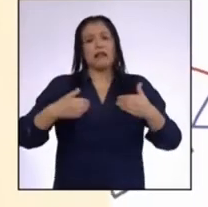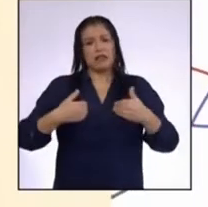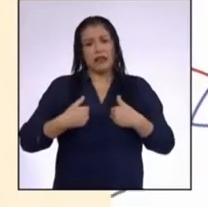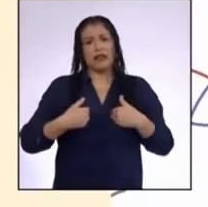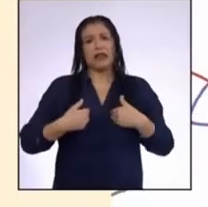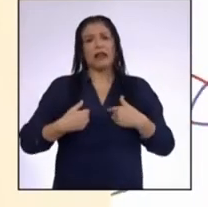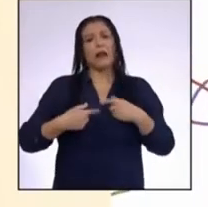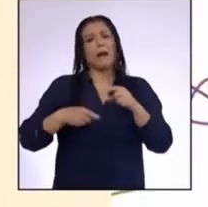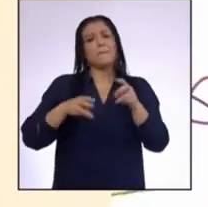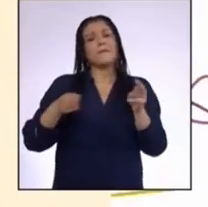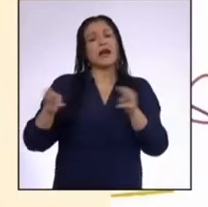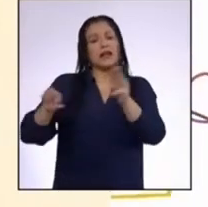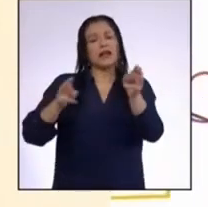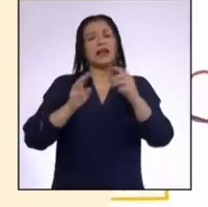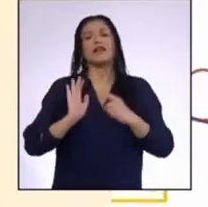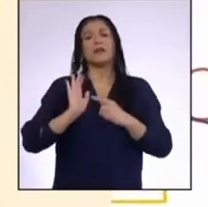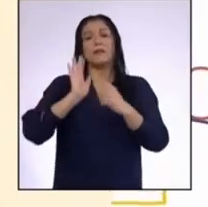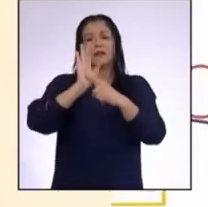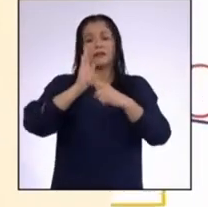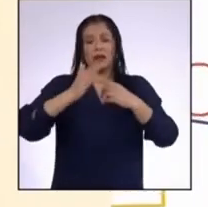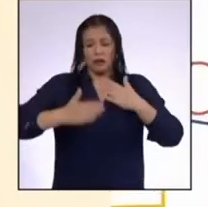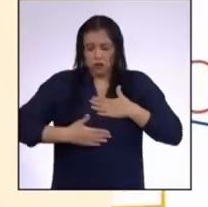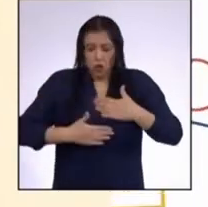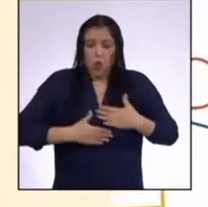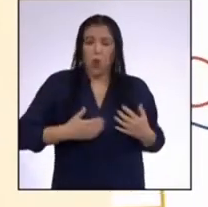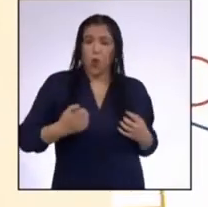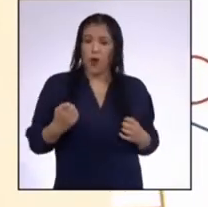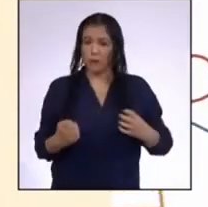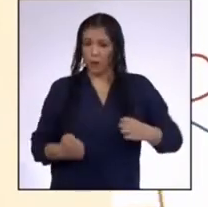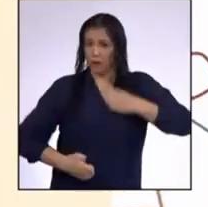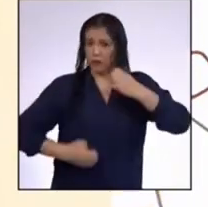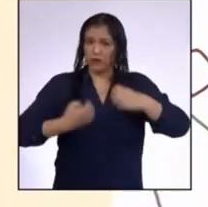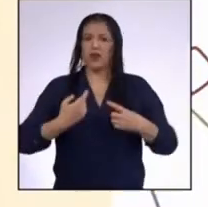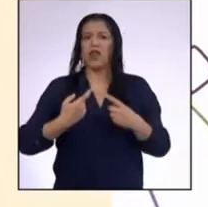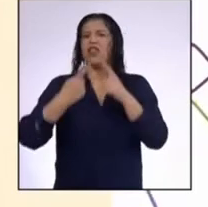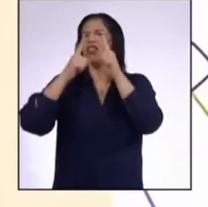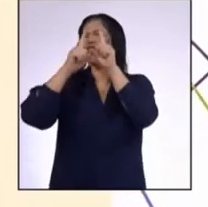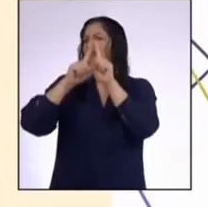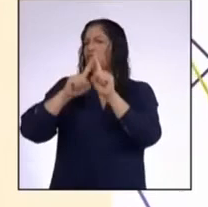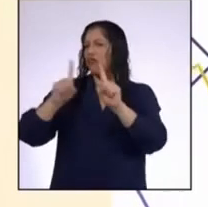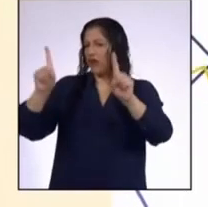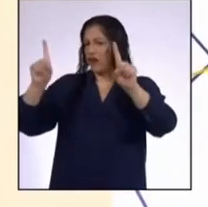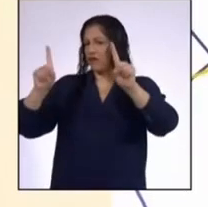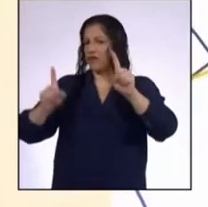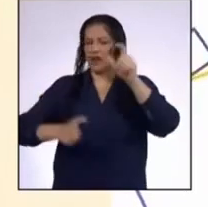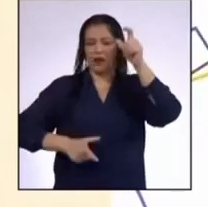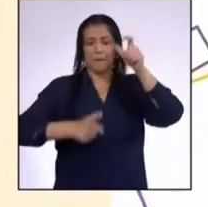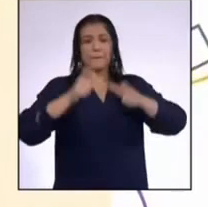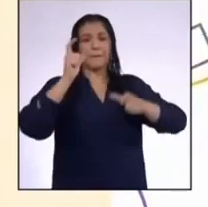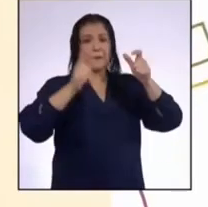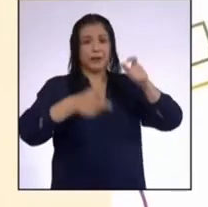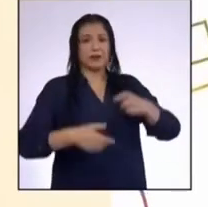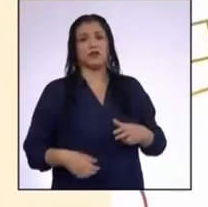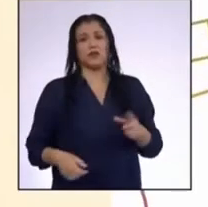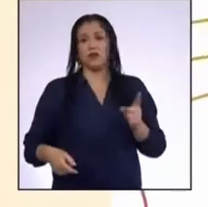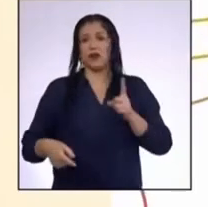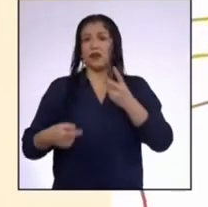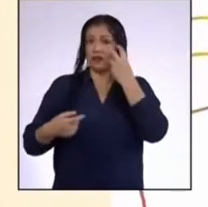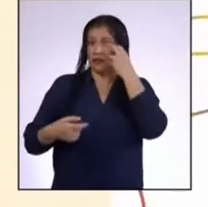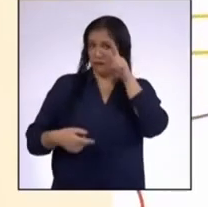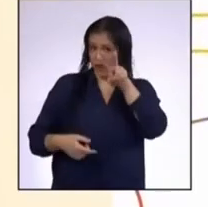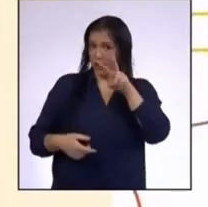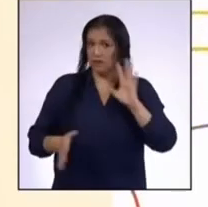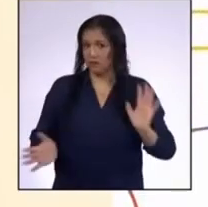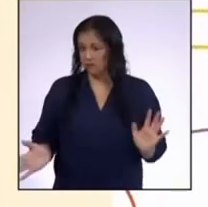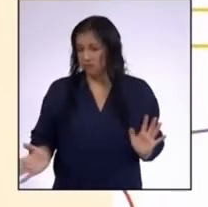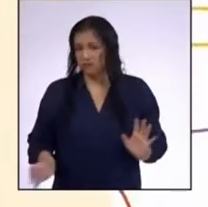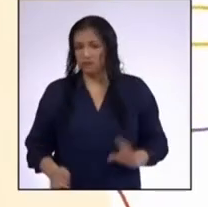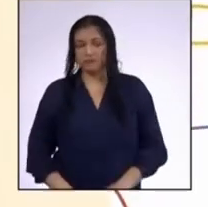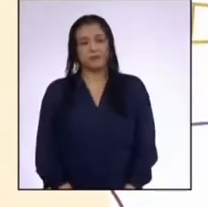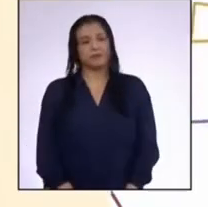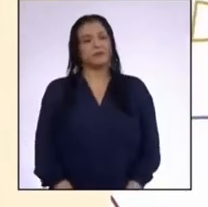expresar sus emociones con el cuerpo de una manera distinta a las personas no ciegas